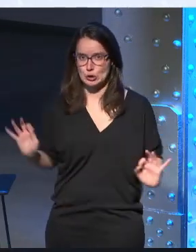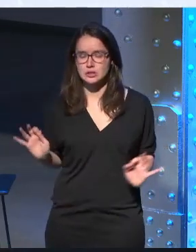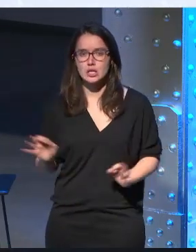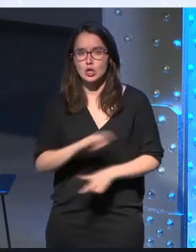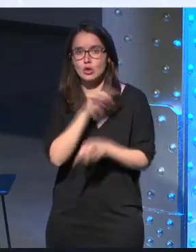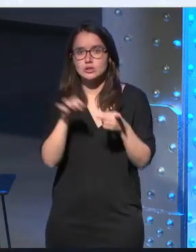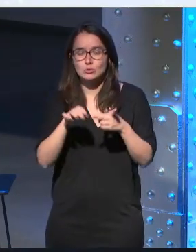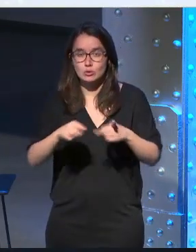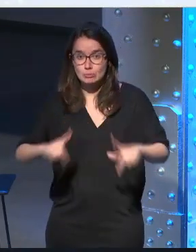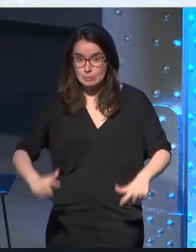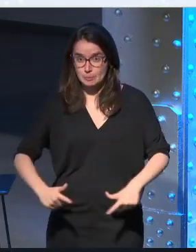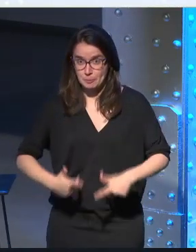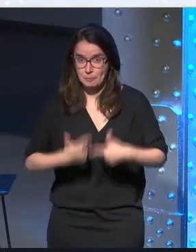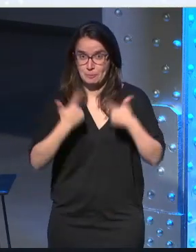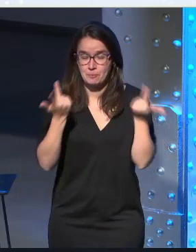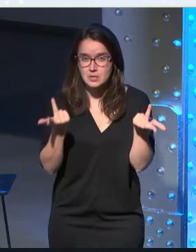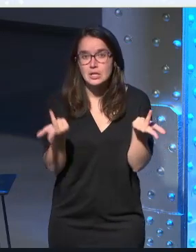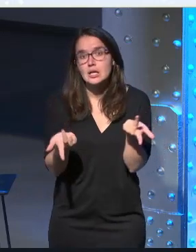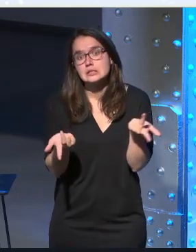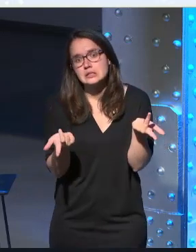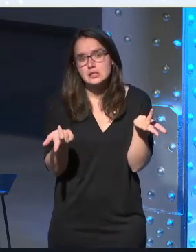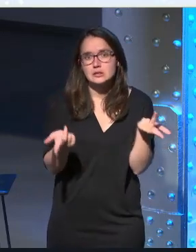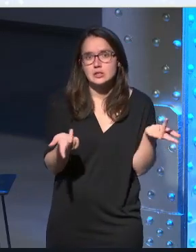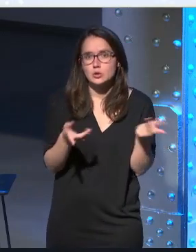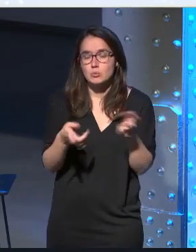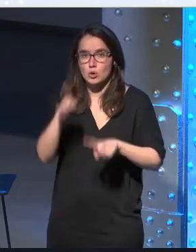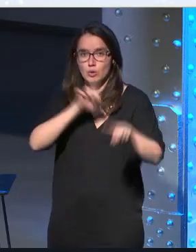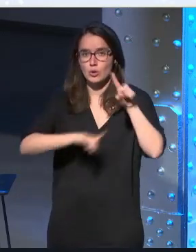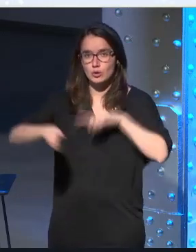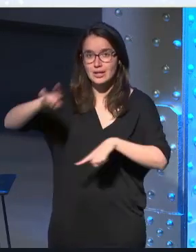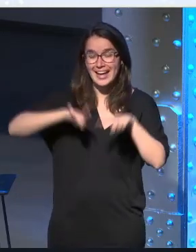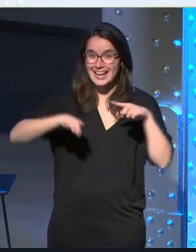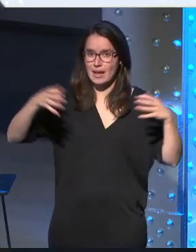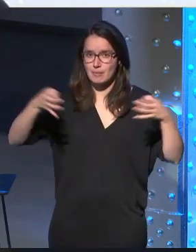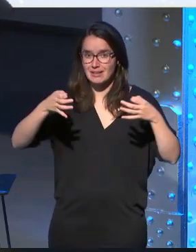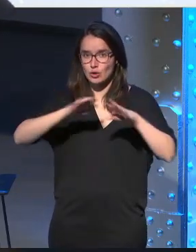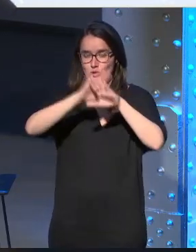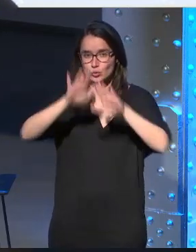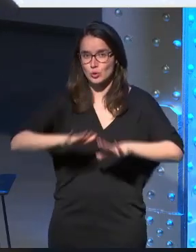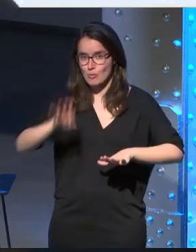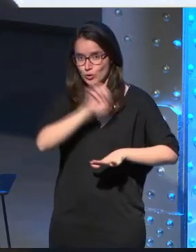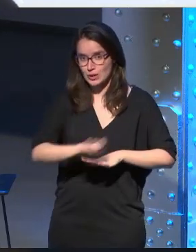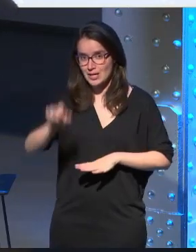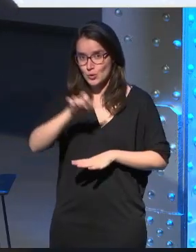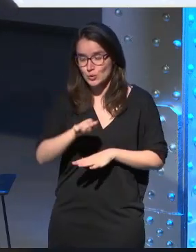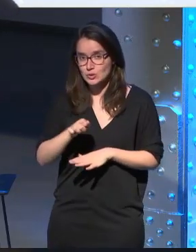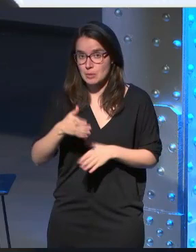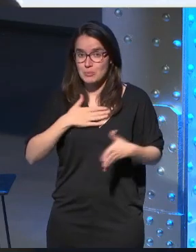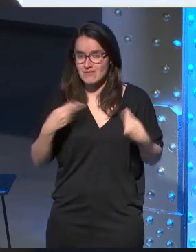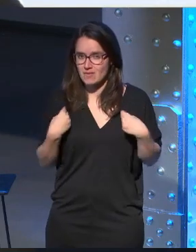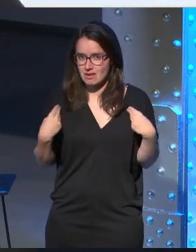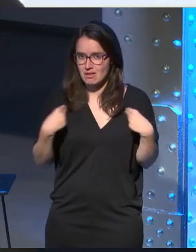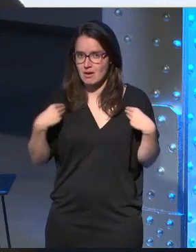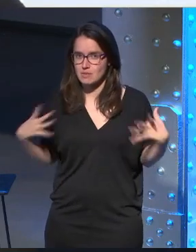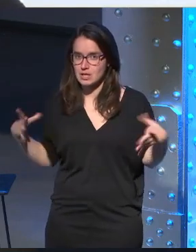lo segundo permitirme la licencia de hacer una retrospectiva de lo que ha pasado en estos últimos años de mi vida